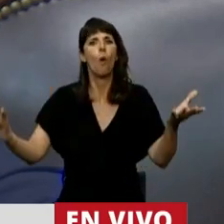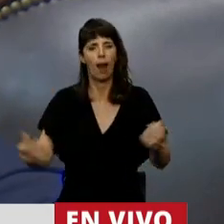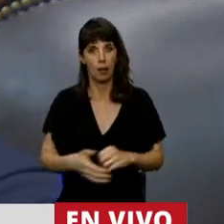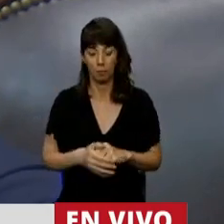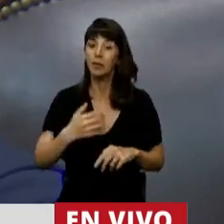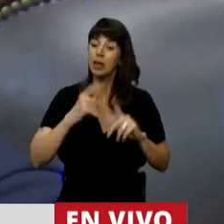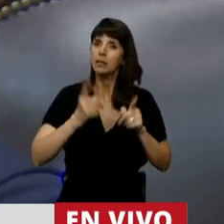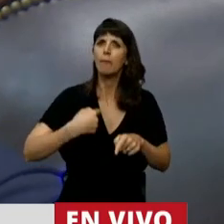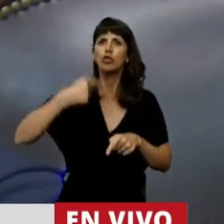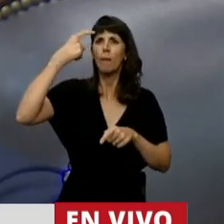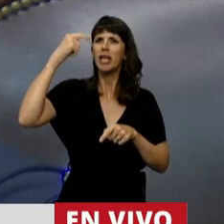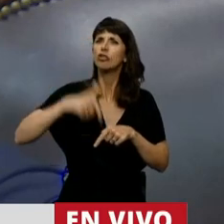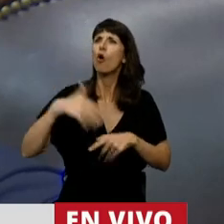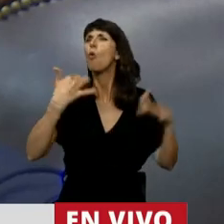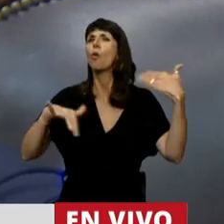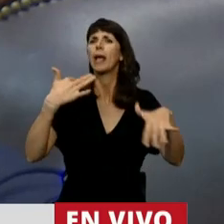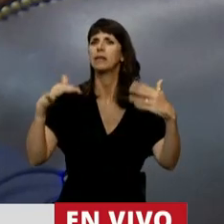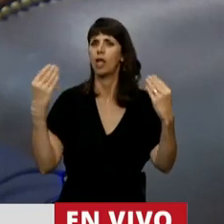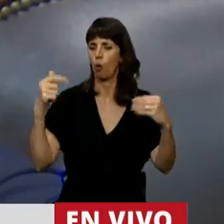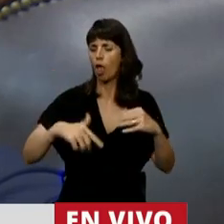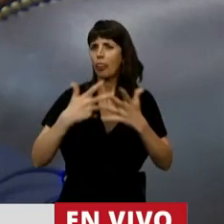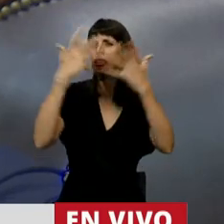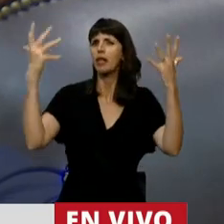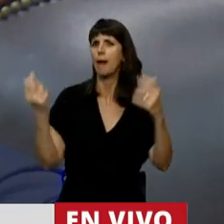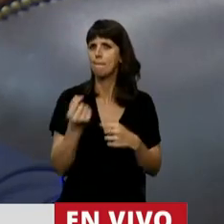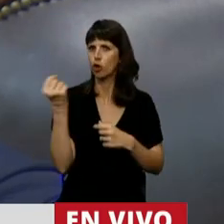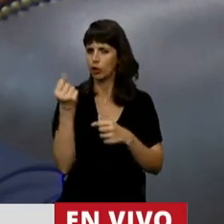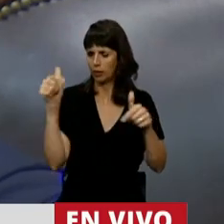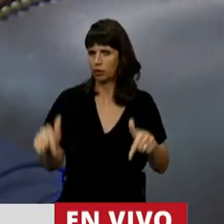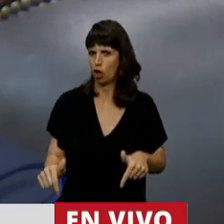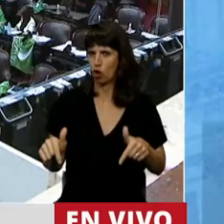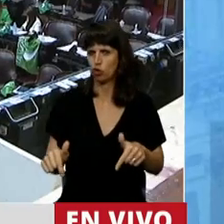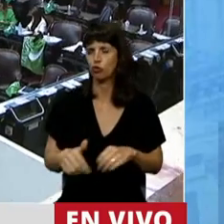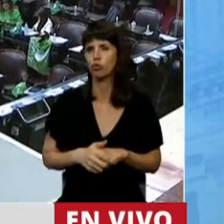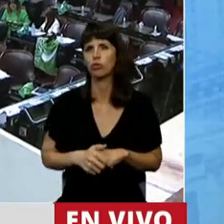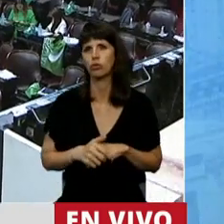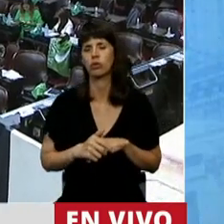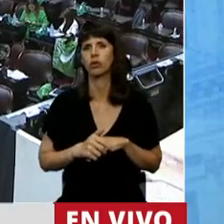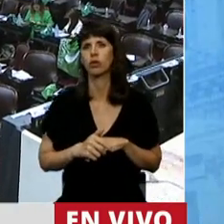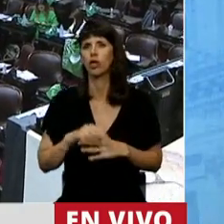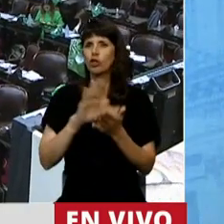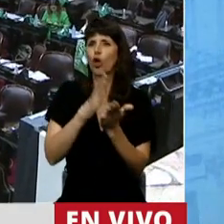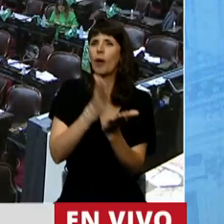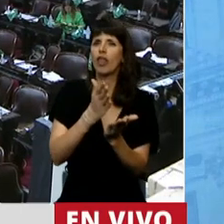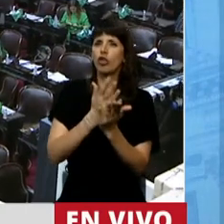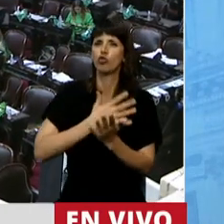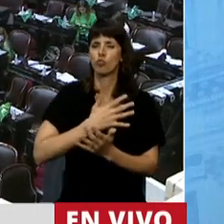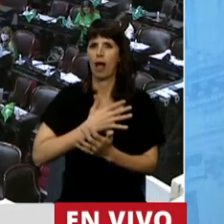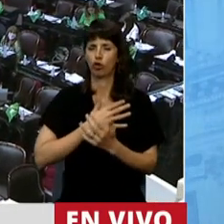En este día tan importante de los derechos humanos,